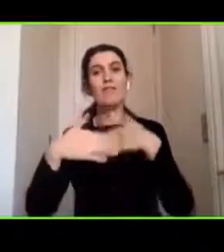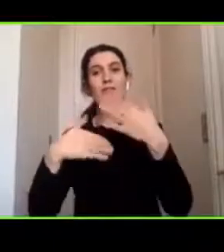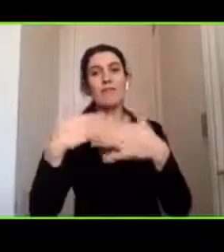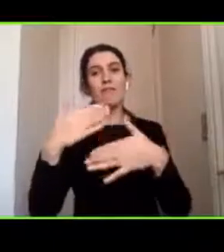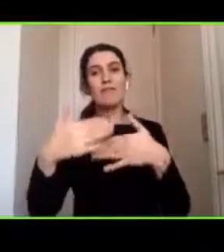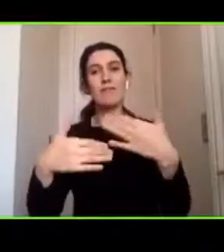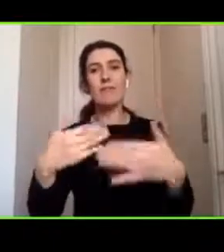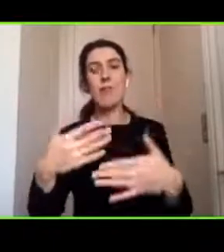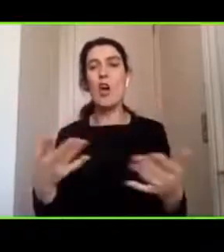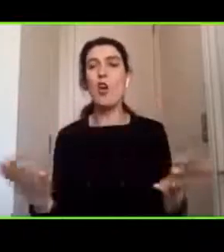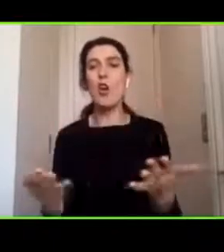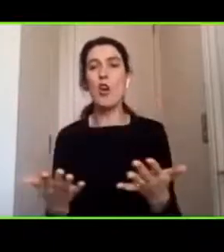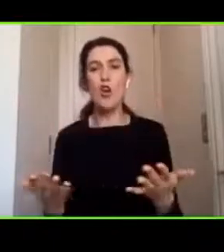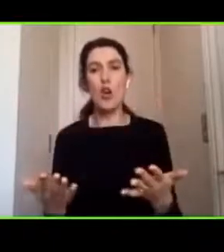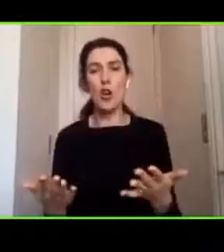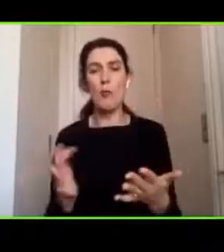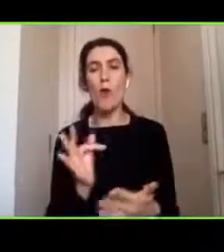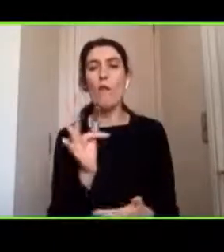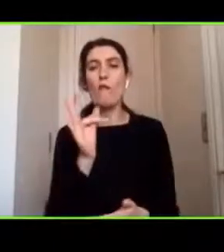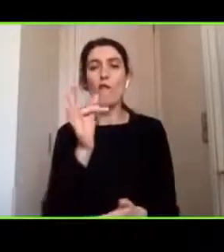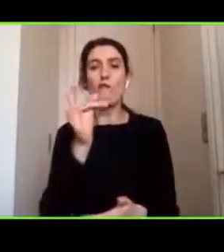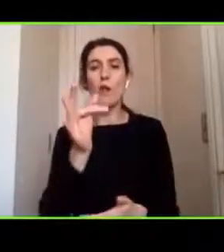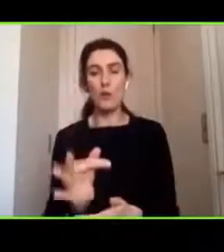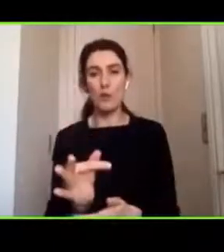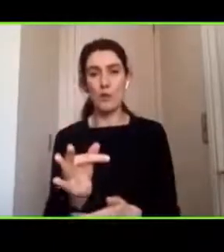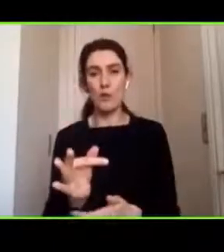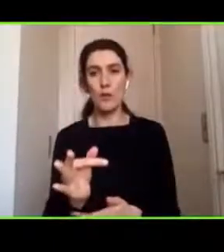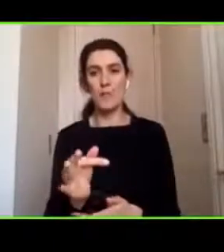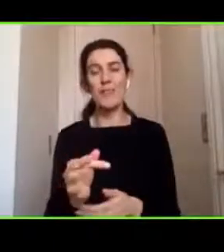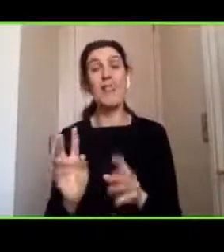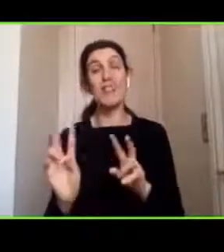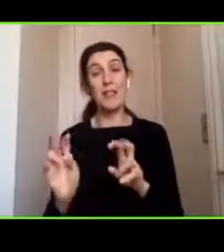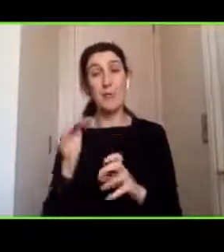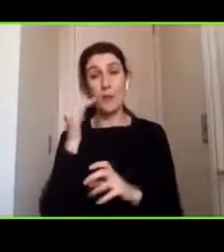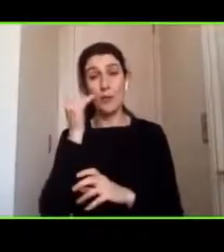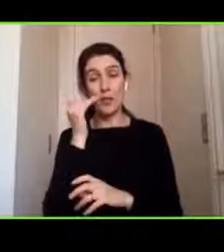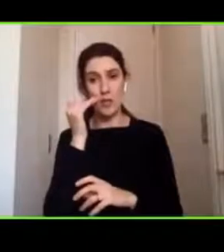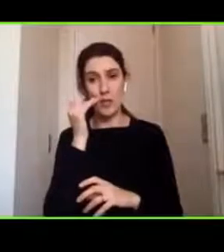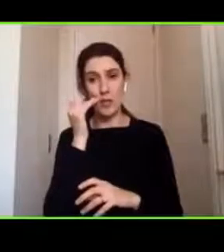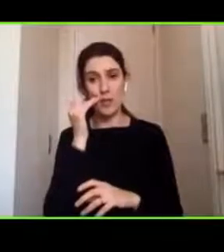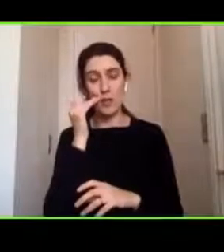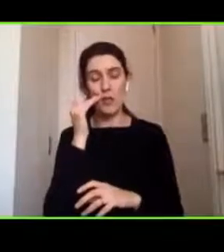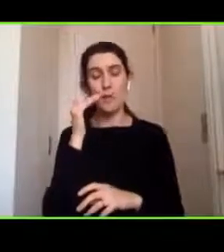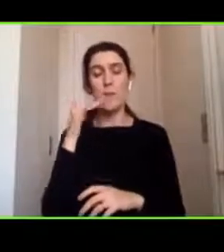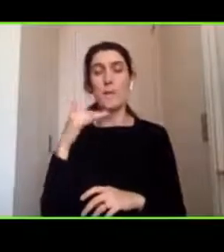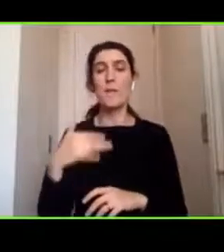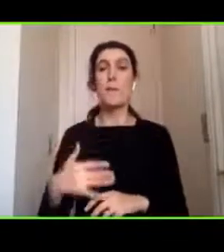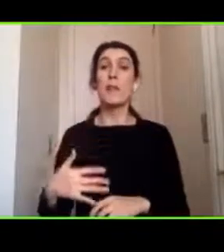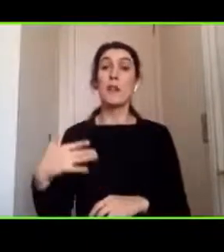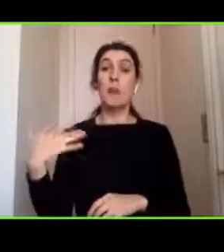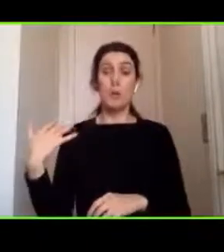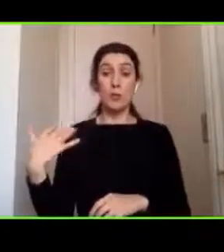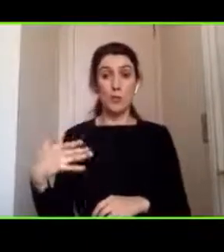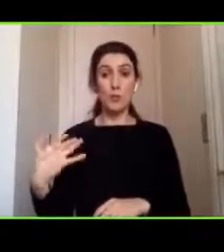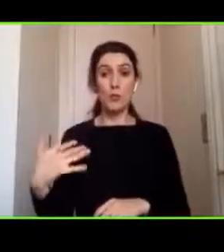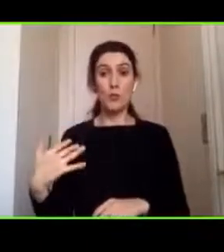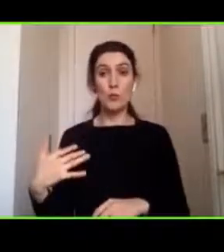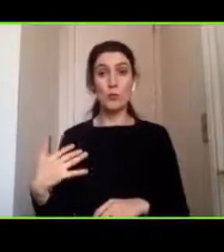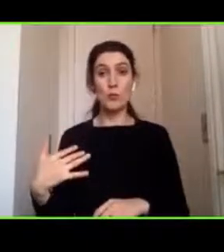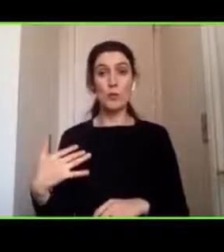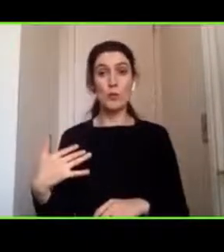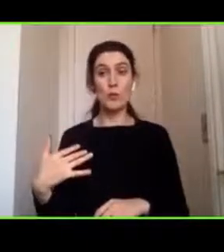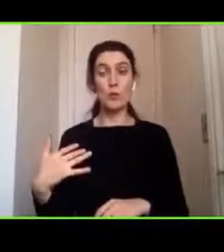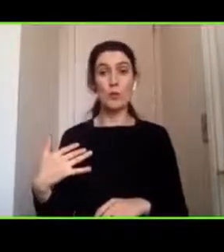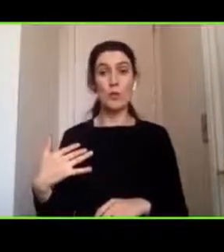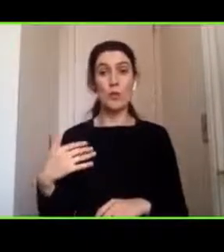y para la parte pediátrica la verdad es que es súper importante en el sentido de que nosotros estamos en